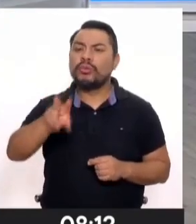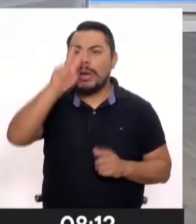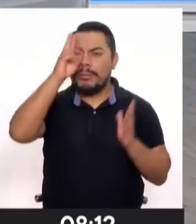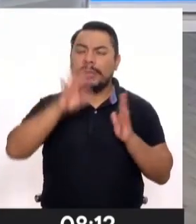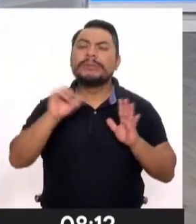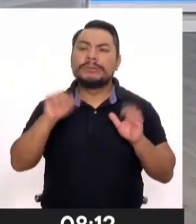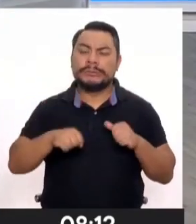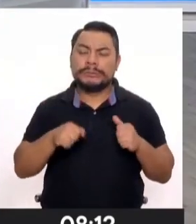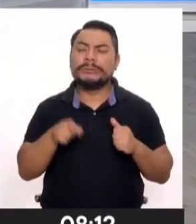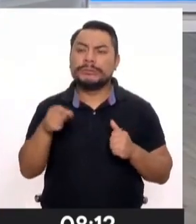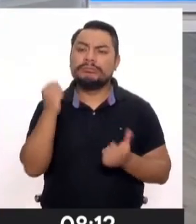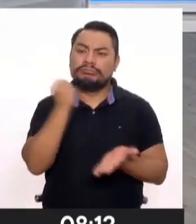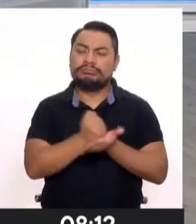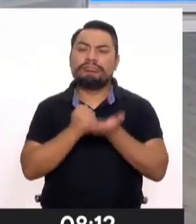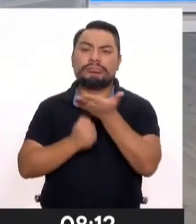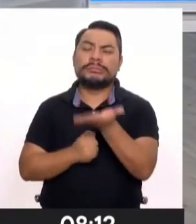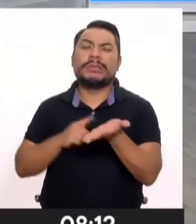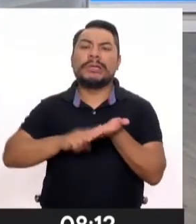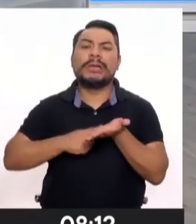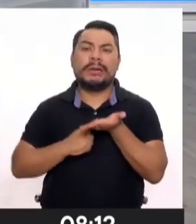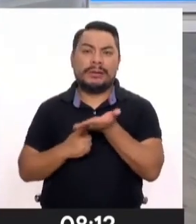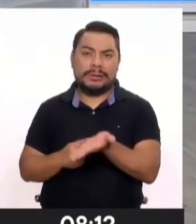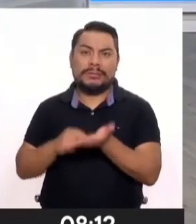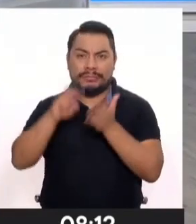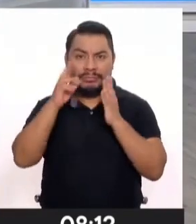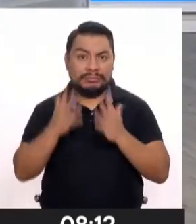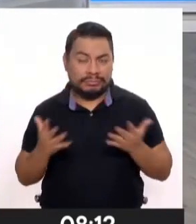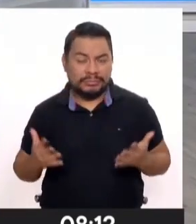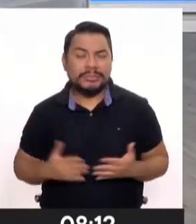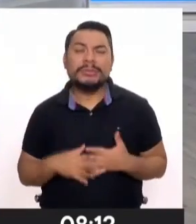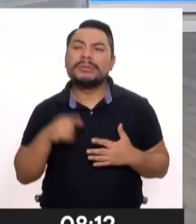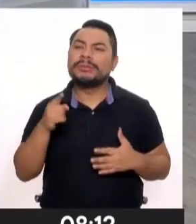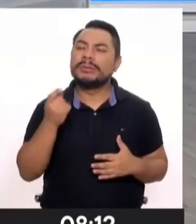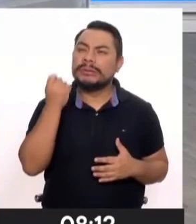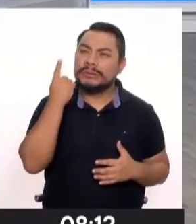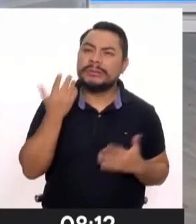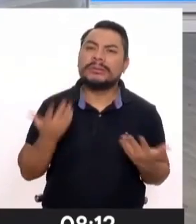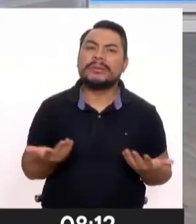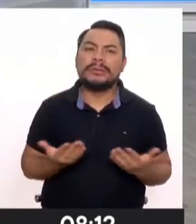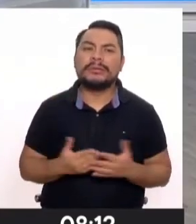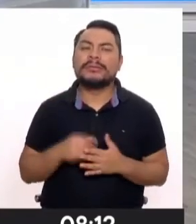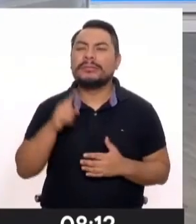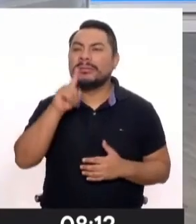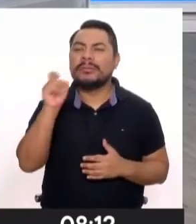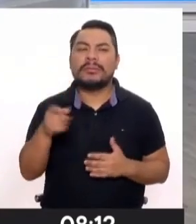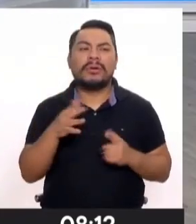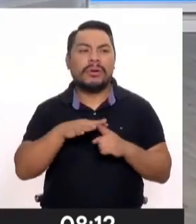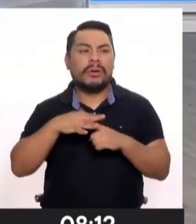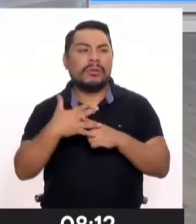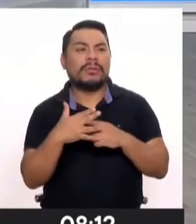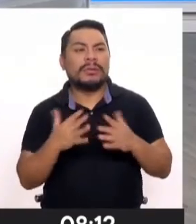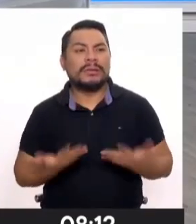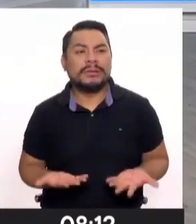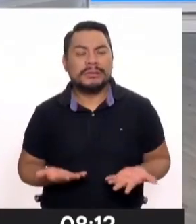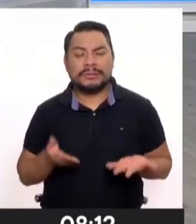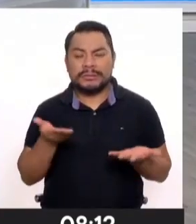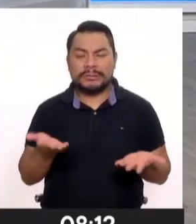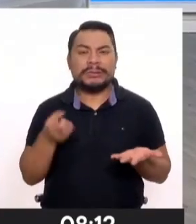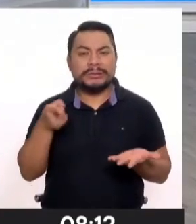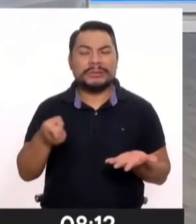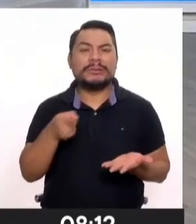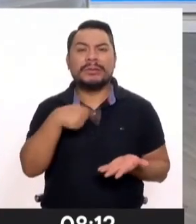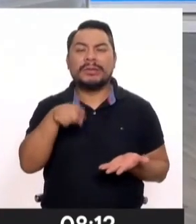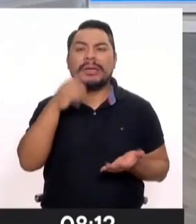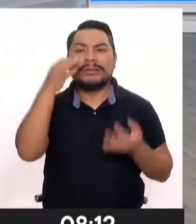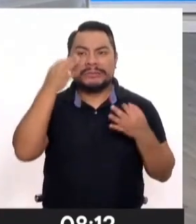nacionalidad peruana. Quisiéramos entender en principio, magistrada, el contexto en el que se da este